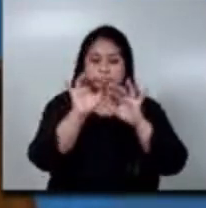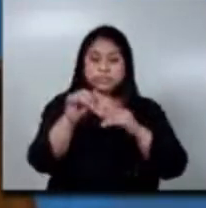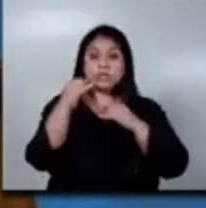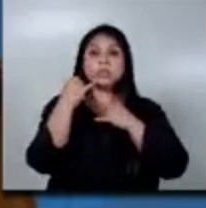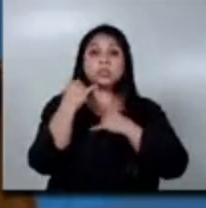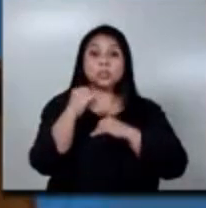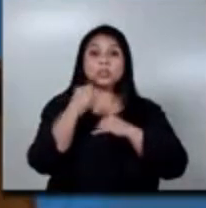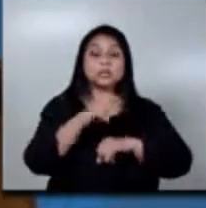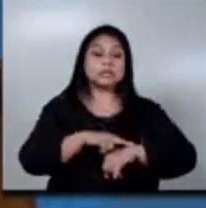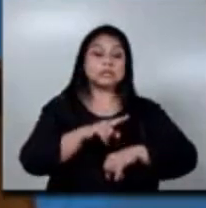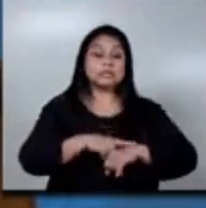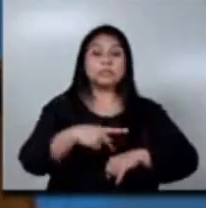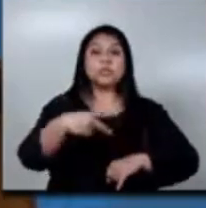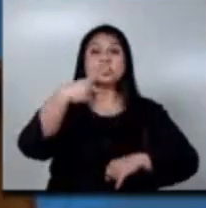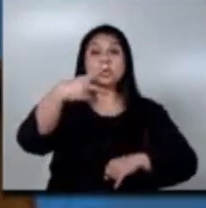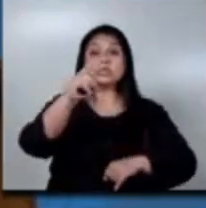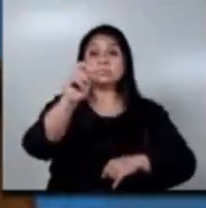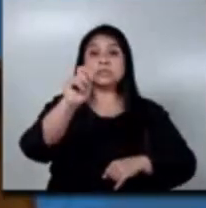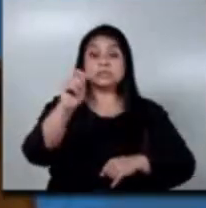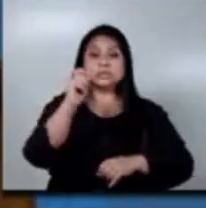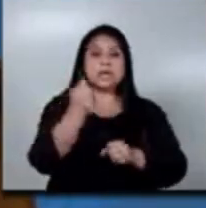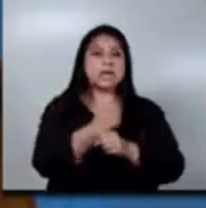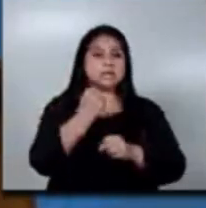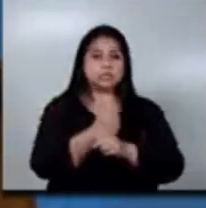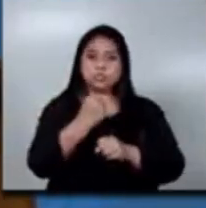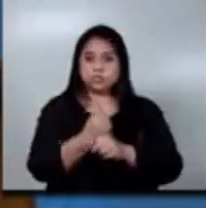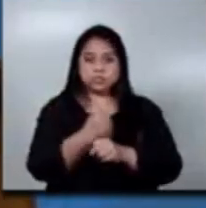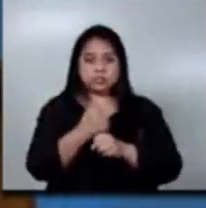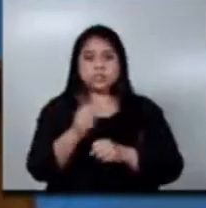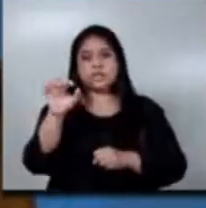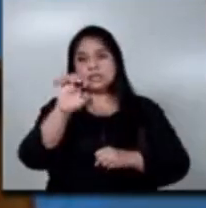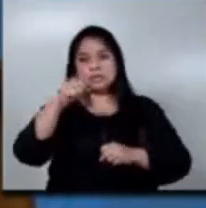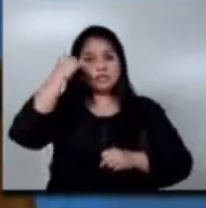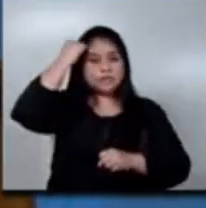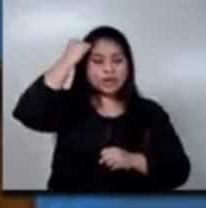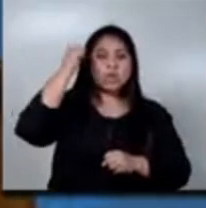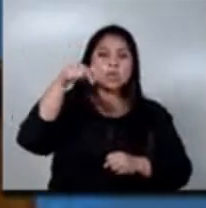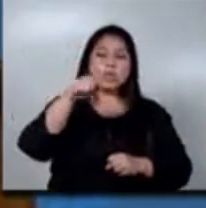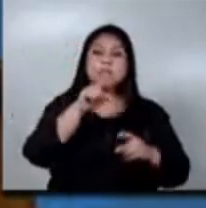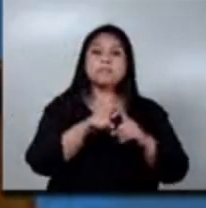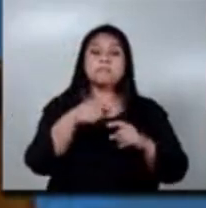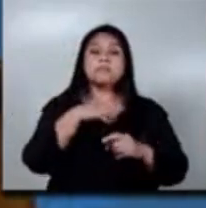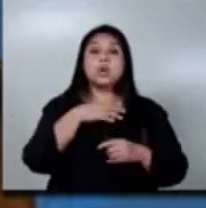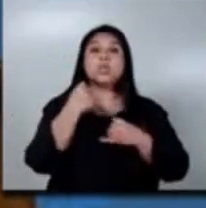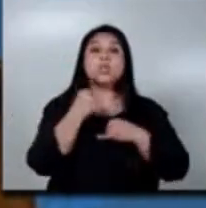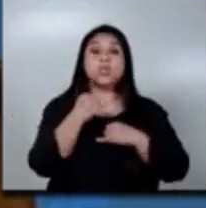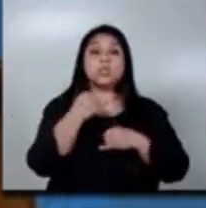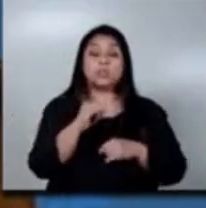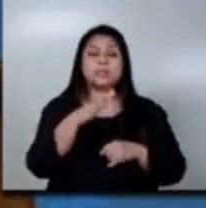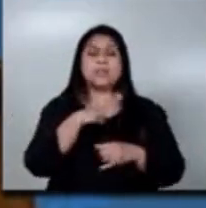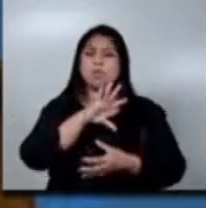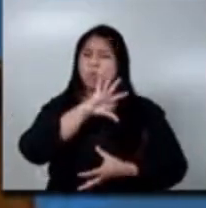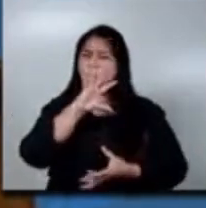de los dos primeros meses de cada año, un informe que contenga toda la información acerca de las